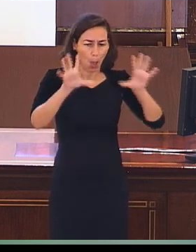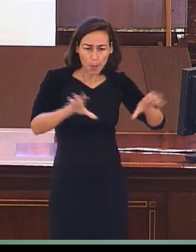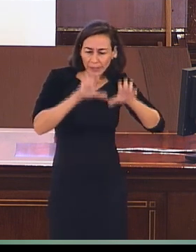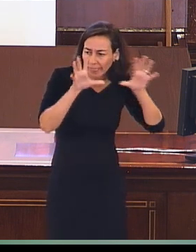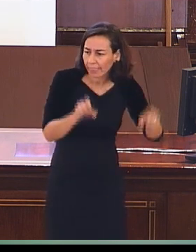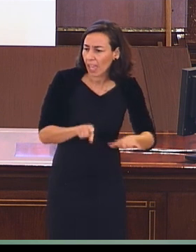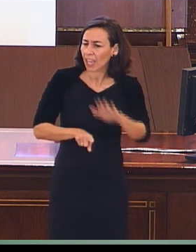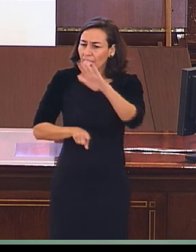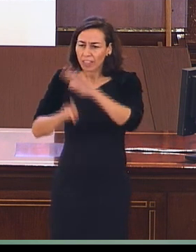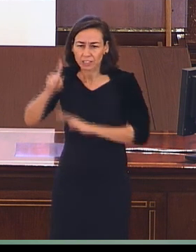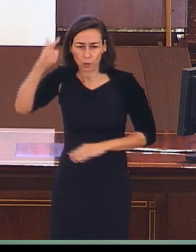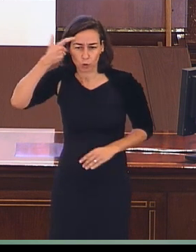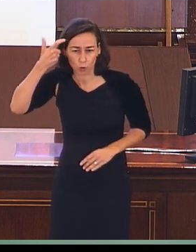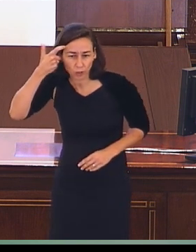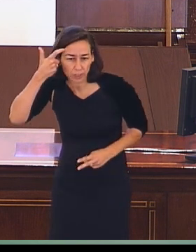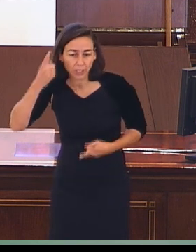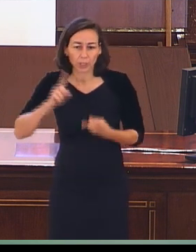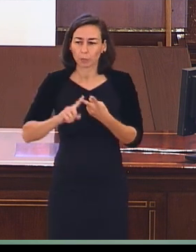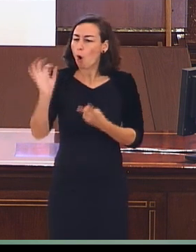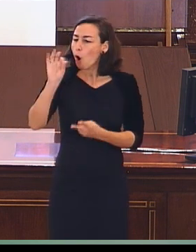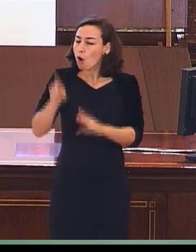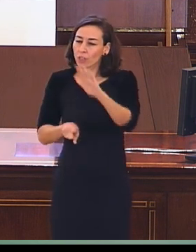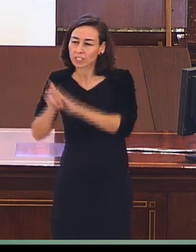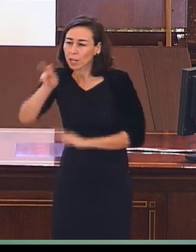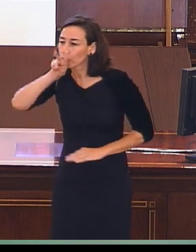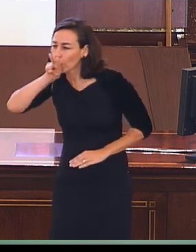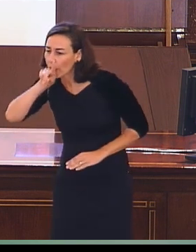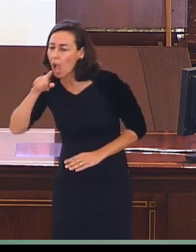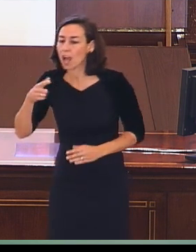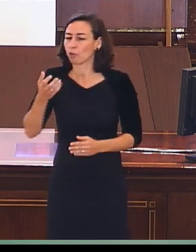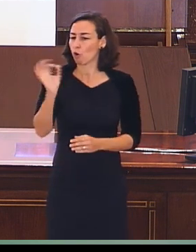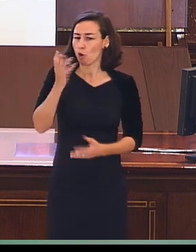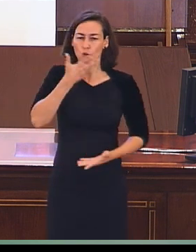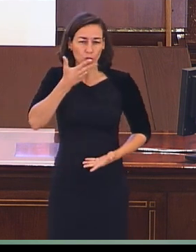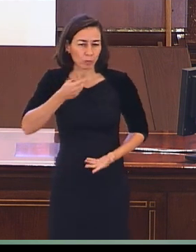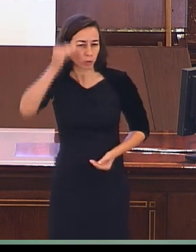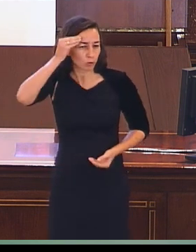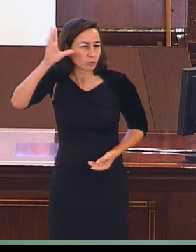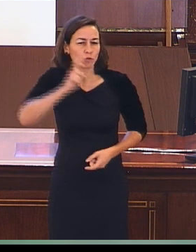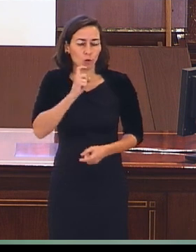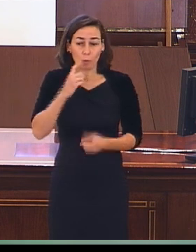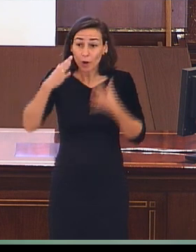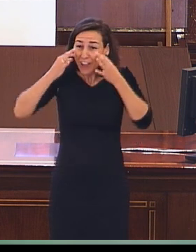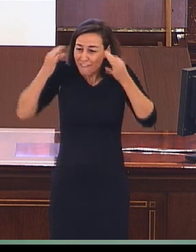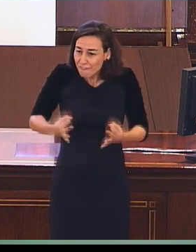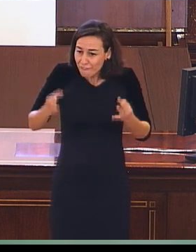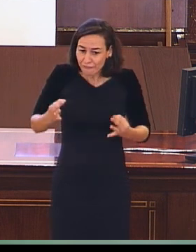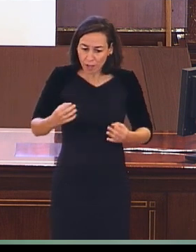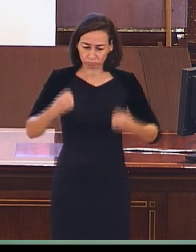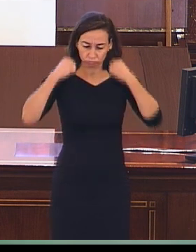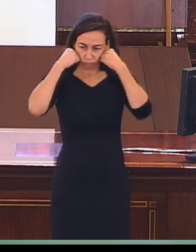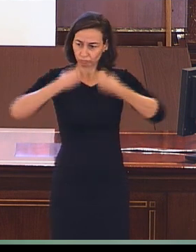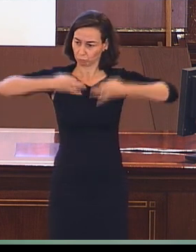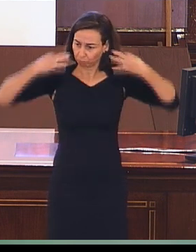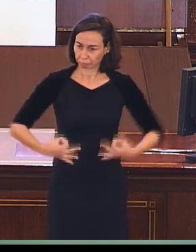cognitivo, sobre desarrollo de la lengua oral, desarrollo comunicativo. Pero no hay estudios que incidan en cómo